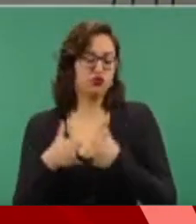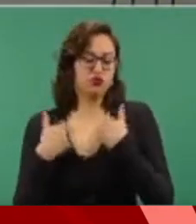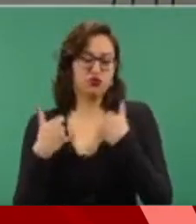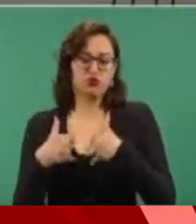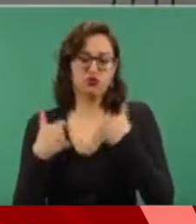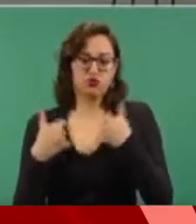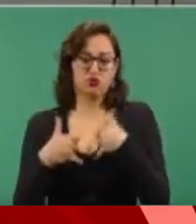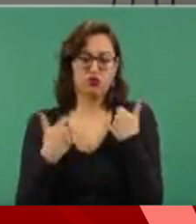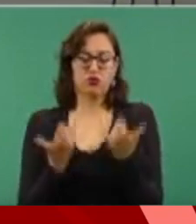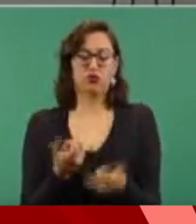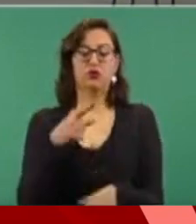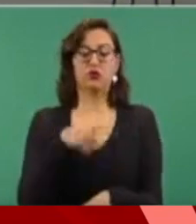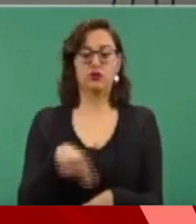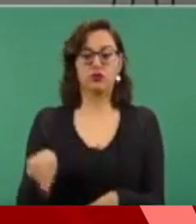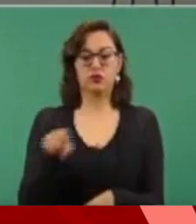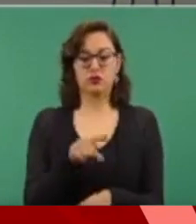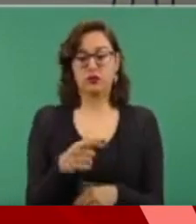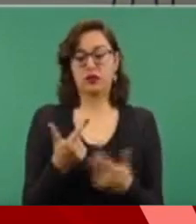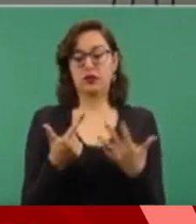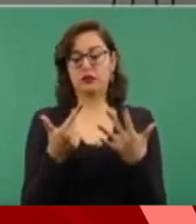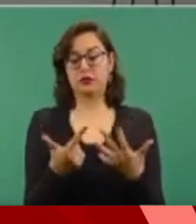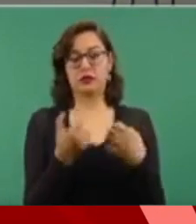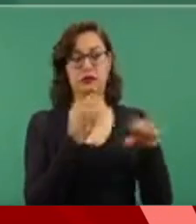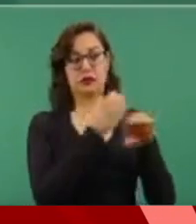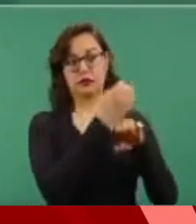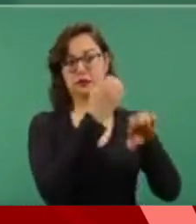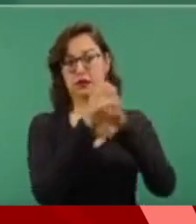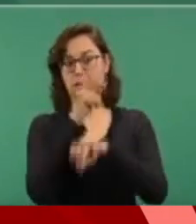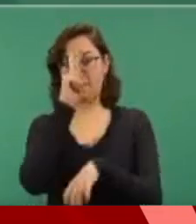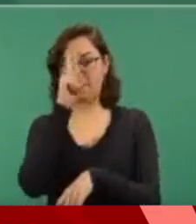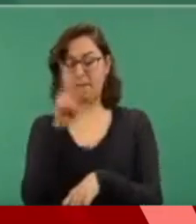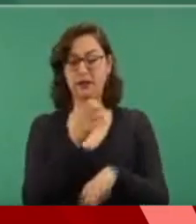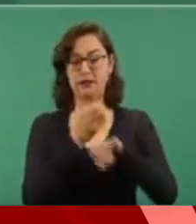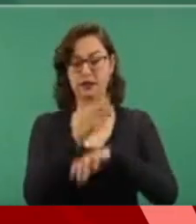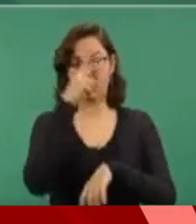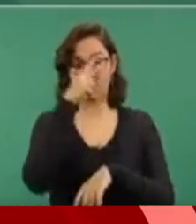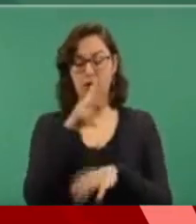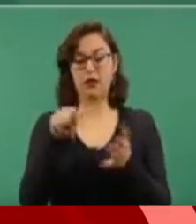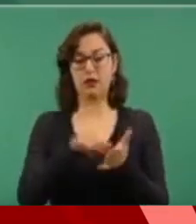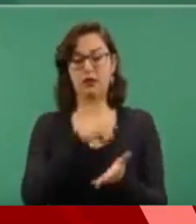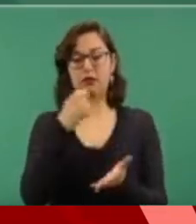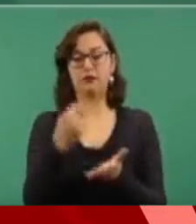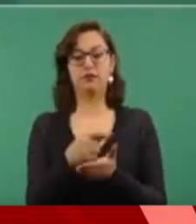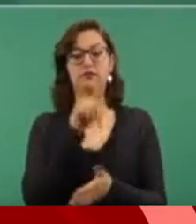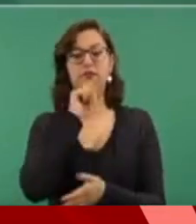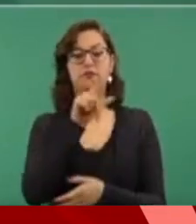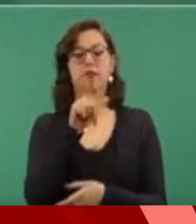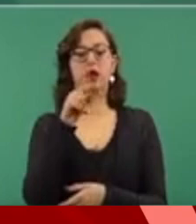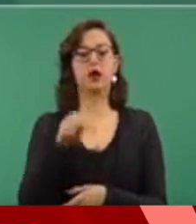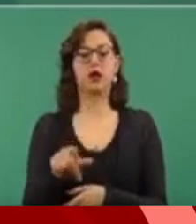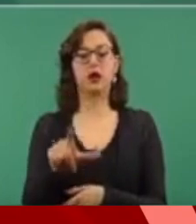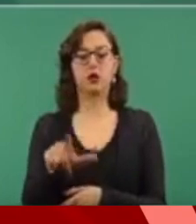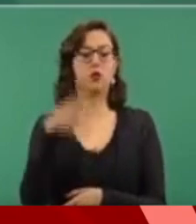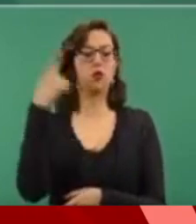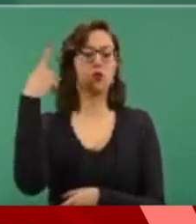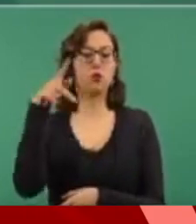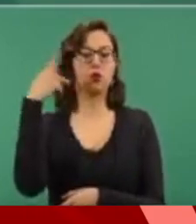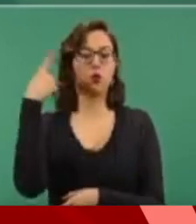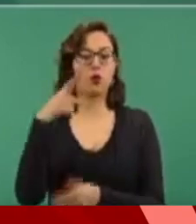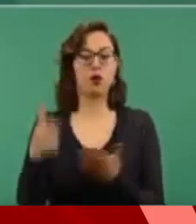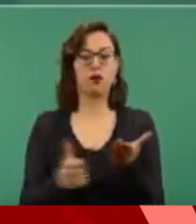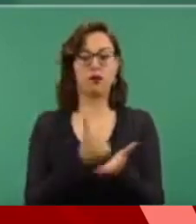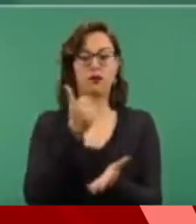se concentran en siete estados, son los estados de México, Tamaulipas, Jalisco, Nuevo León, Puebla y la